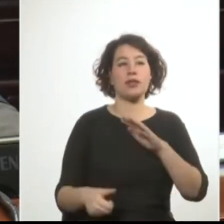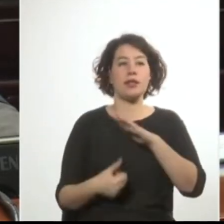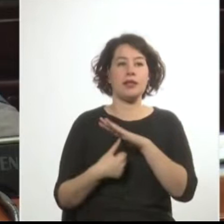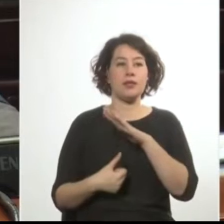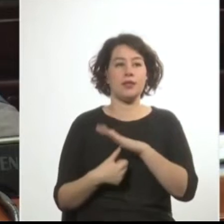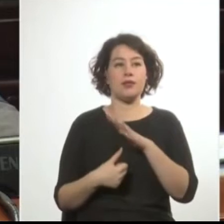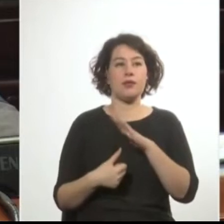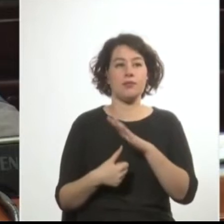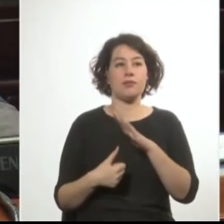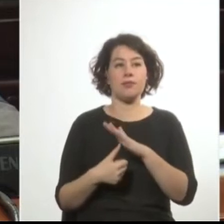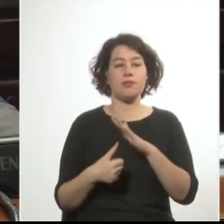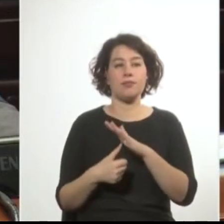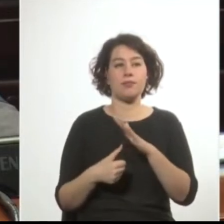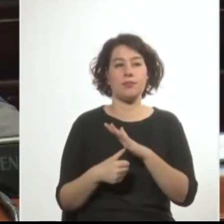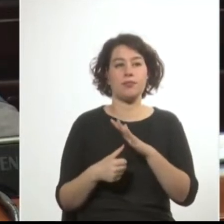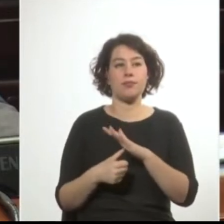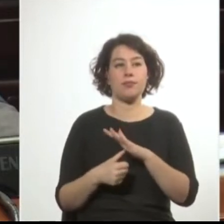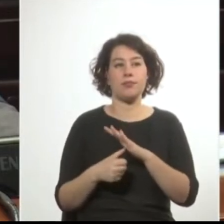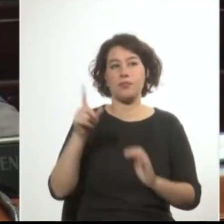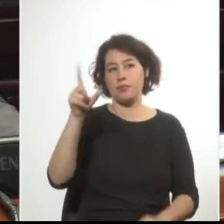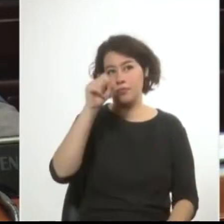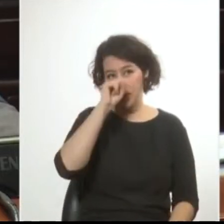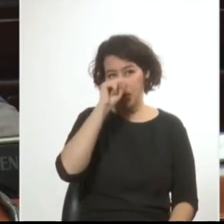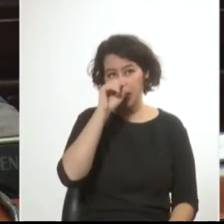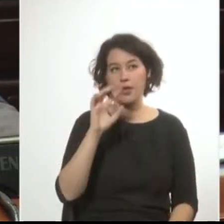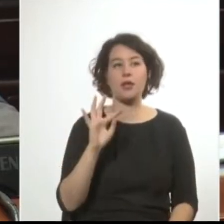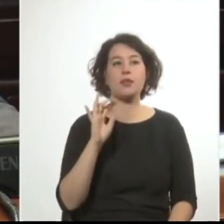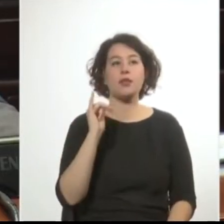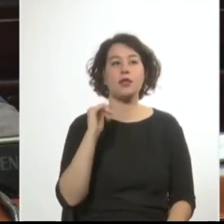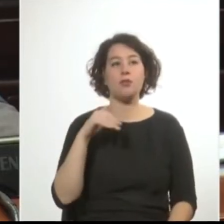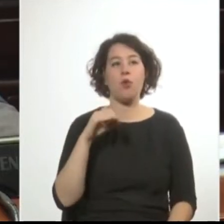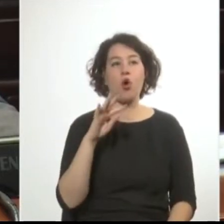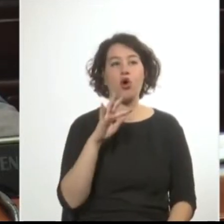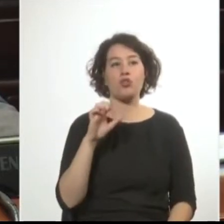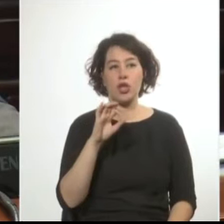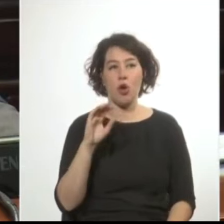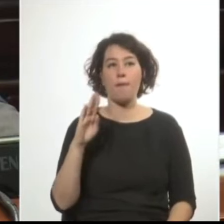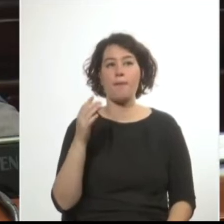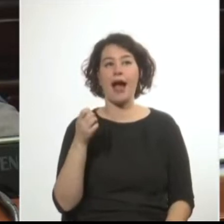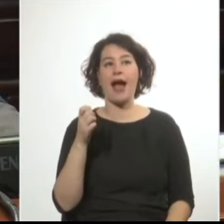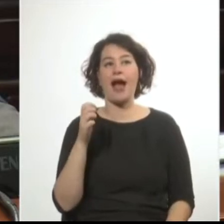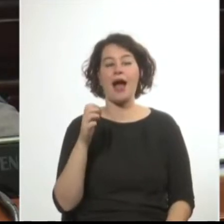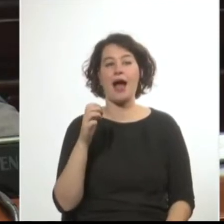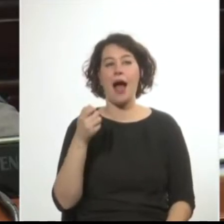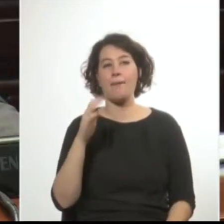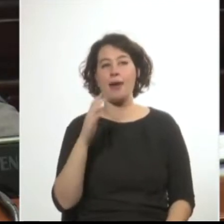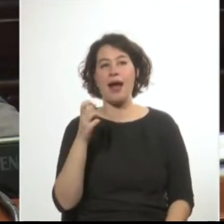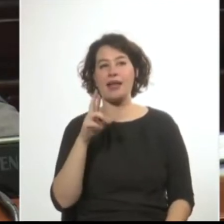el legendario caudillo blanco floridense Timoteo Aparicio contra el gobierno del general Lorenzo Valle.